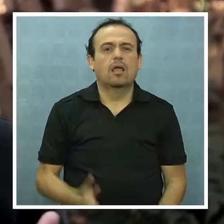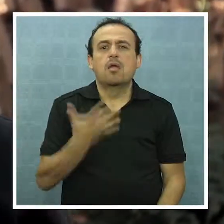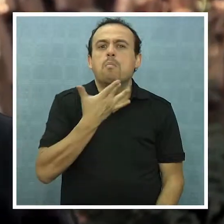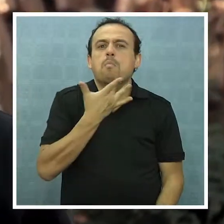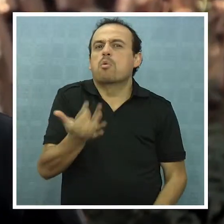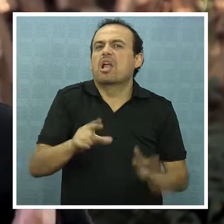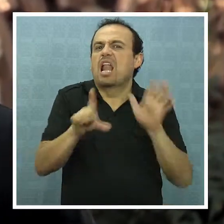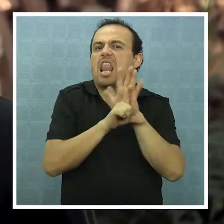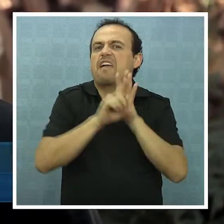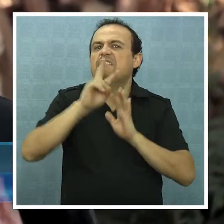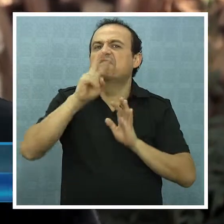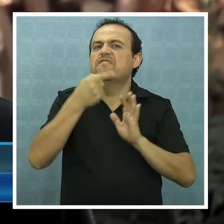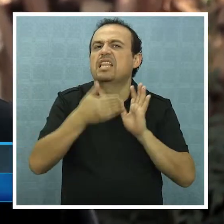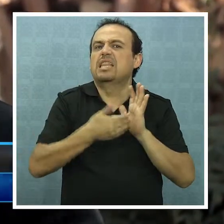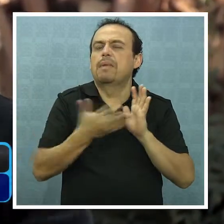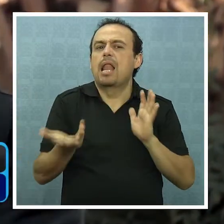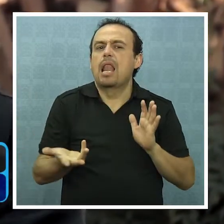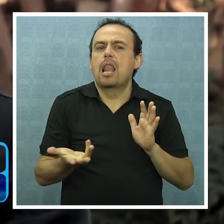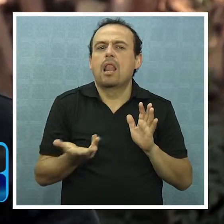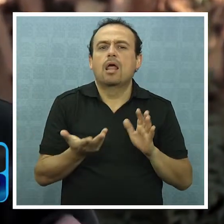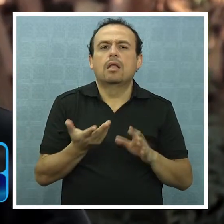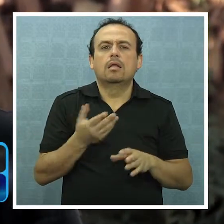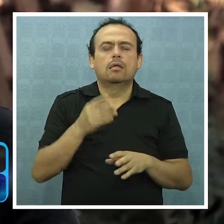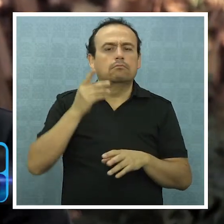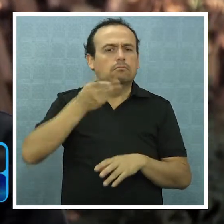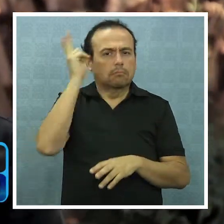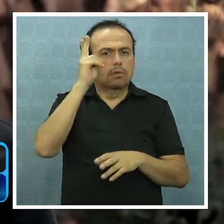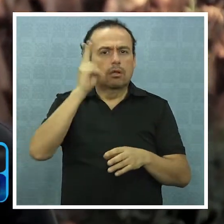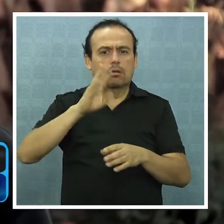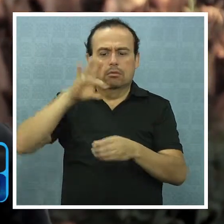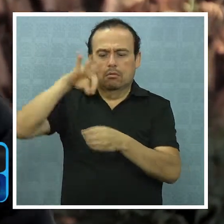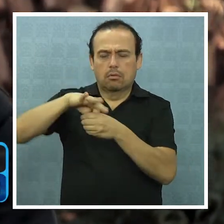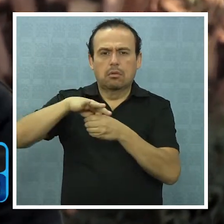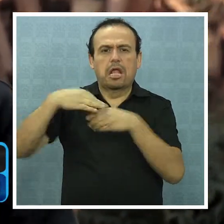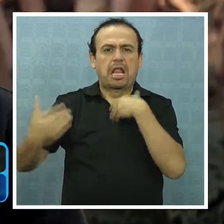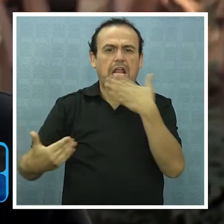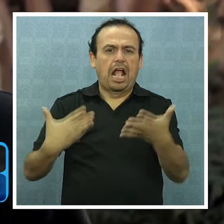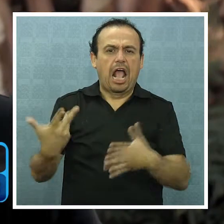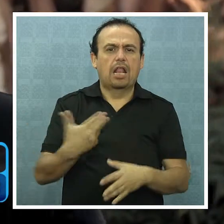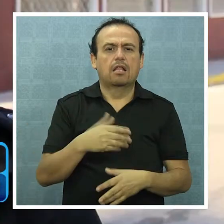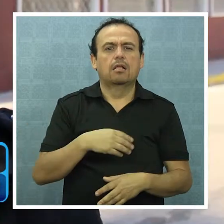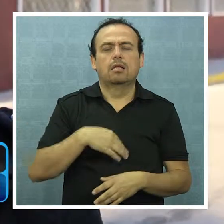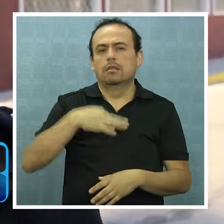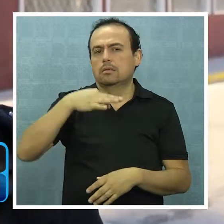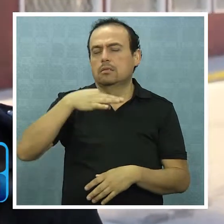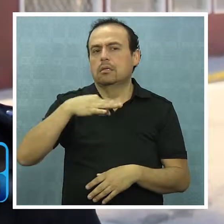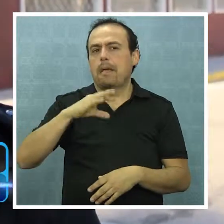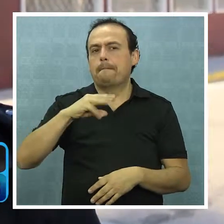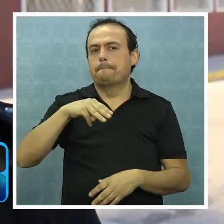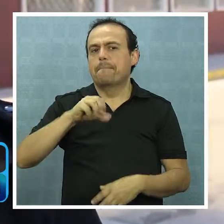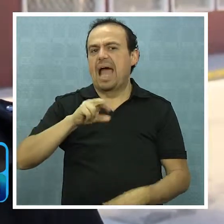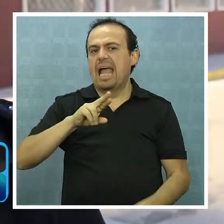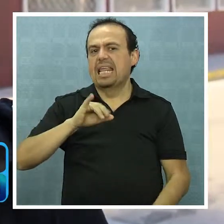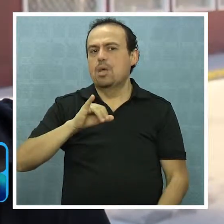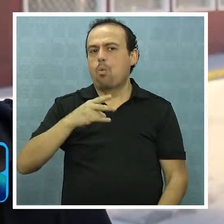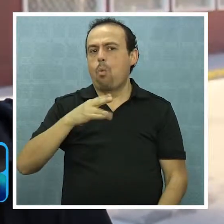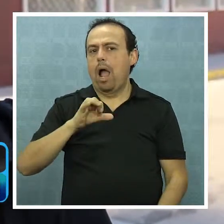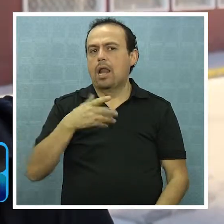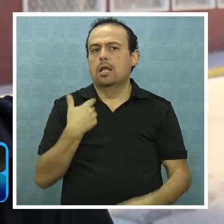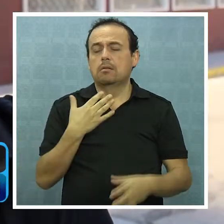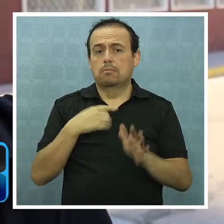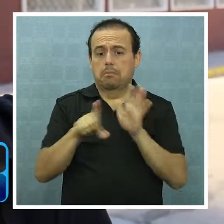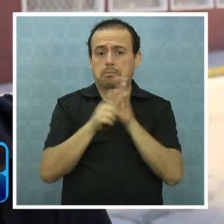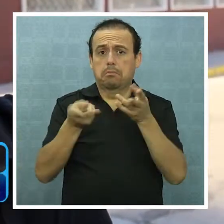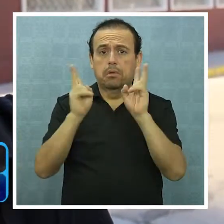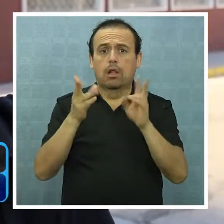¿Por qué la ley 20.000 niega la posibilidad de plantar, tener, guardar, recibir o regalar cannabis? ¿Y si la ley permite consumirla pero no tengo dónde